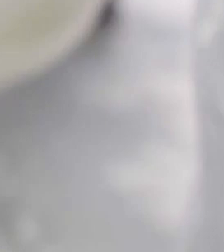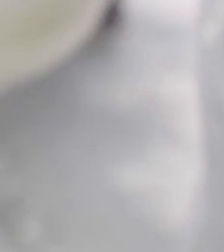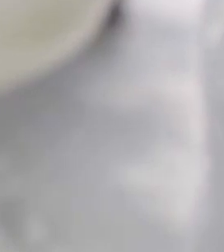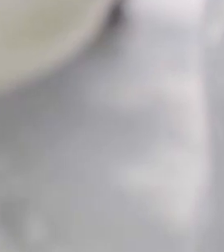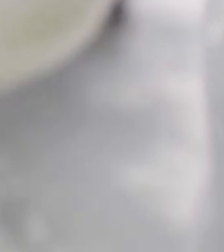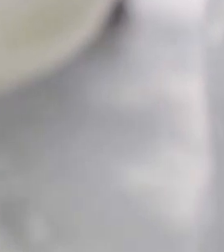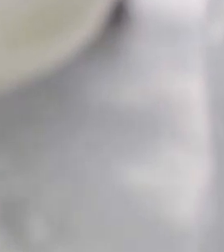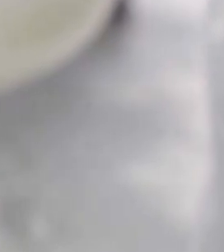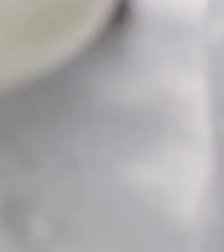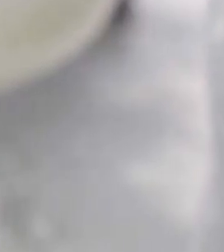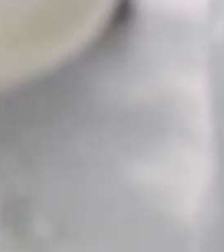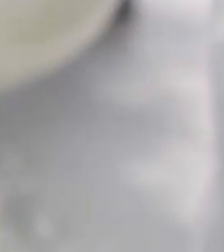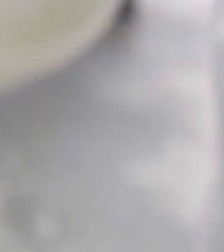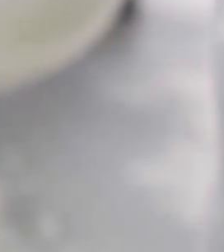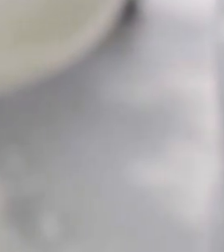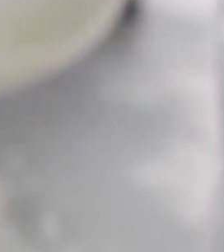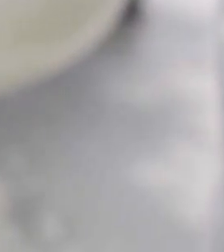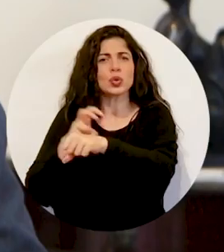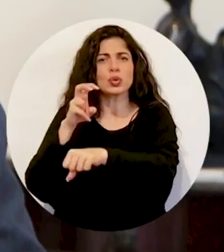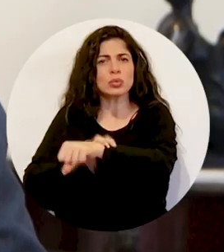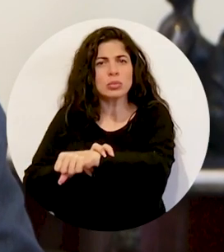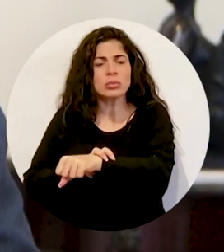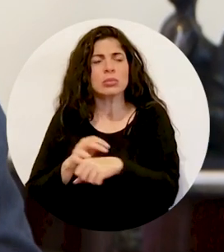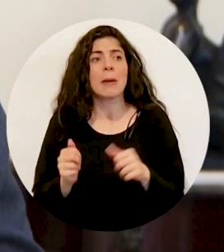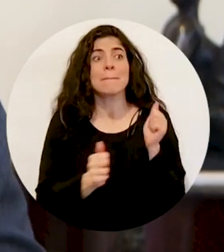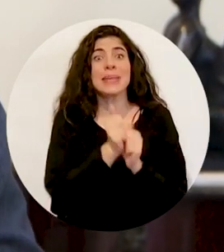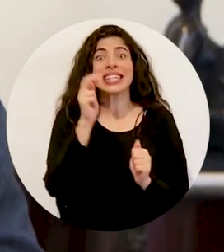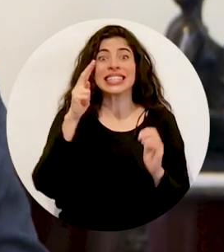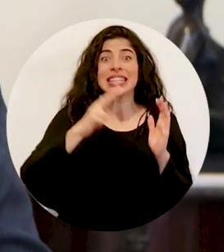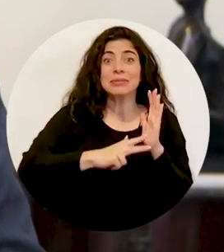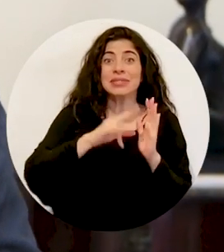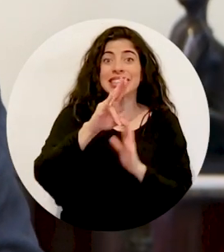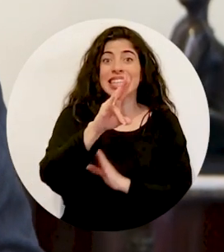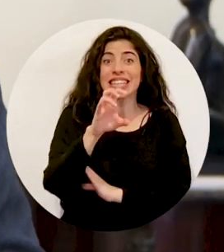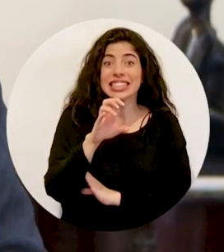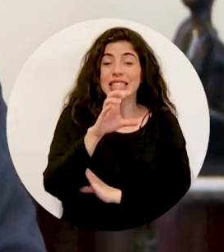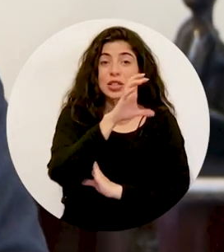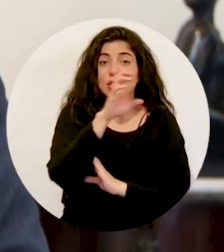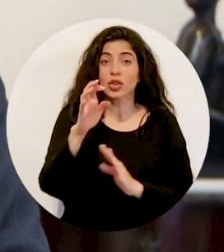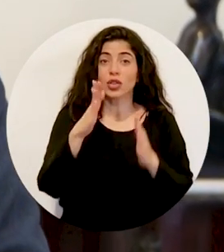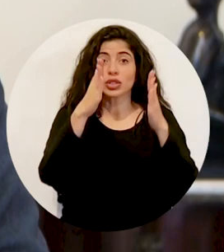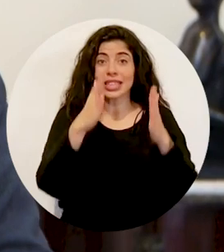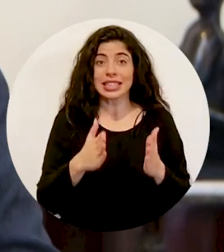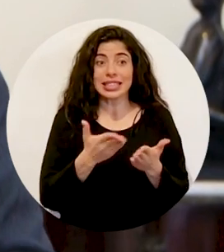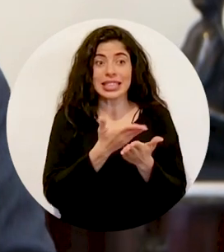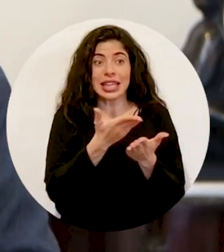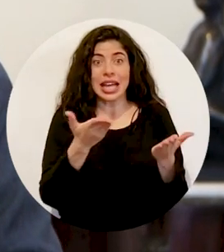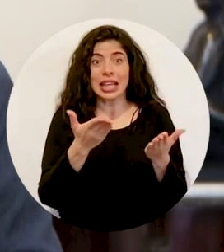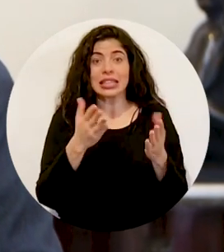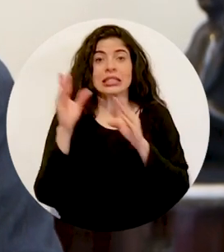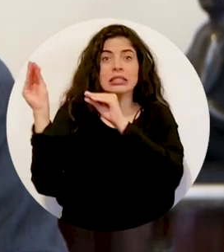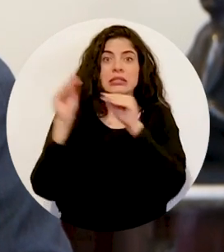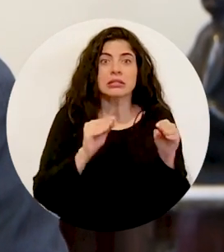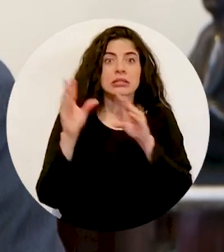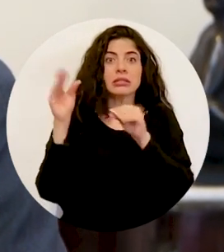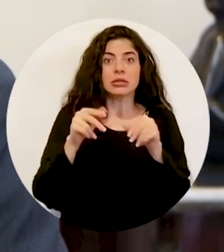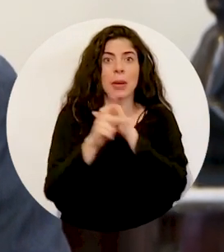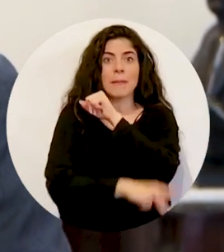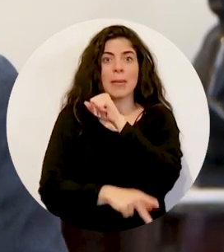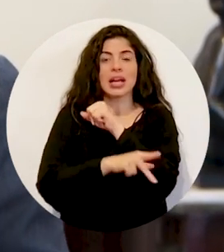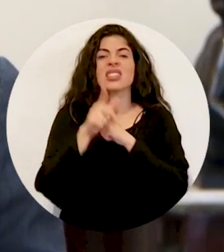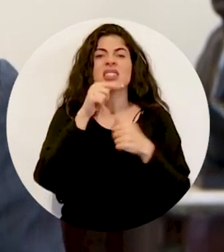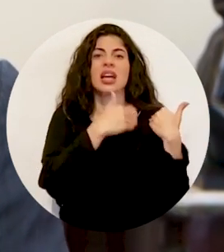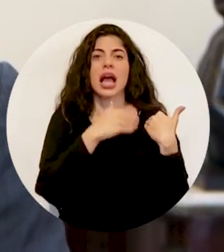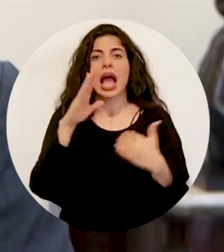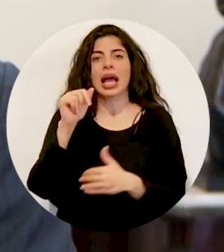investigaciones del Instituto Clodomiro Picado, los más de 3,700 costarricenses repatriados por la Cancillería